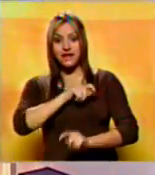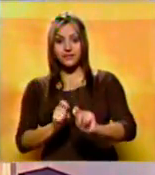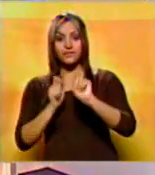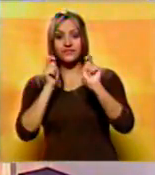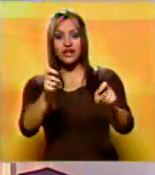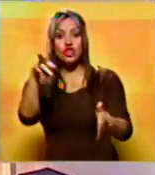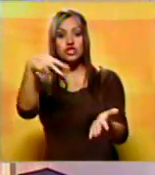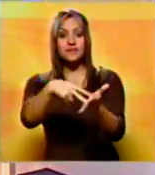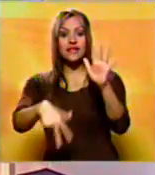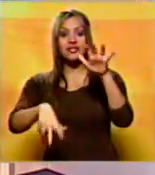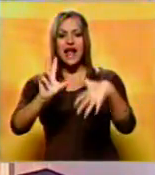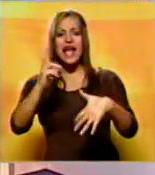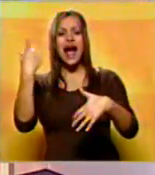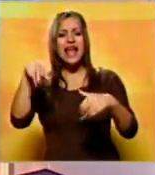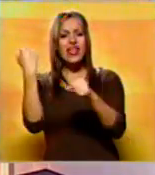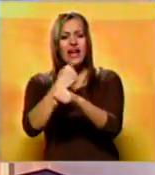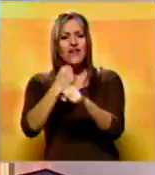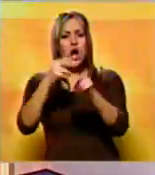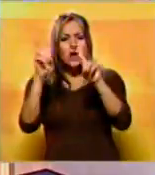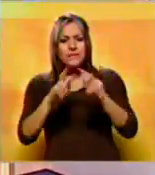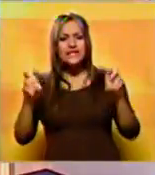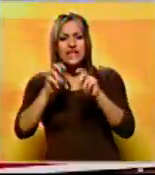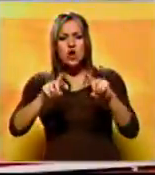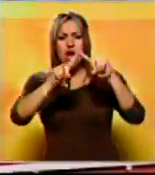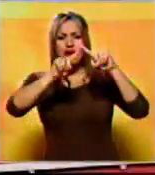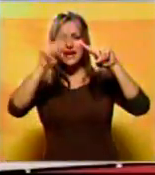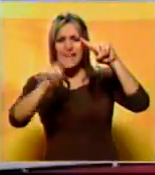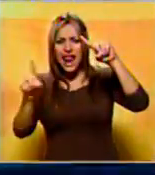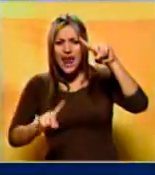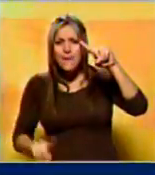el reportaje de investigación sobre el relámpago del Catatumbo.